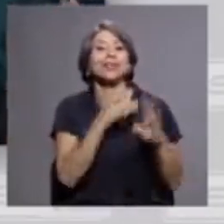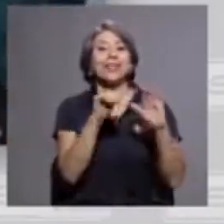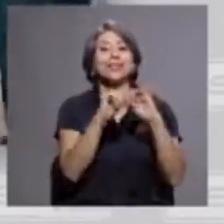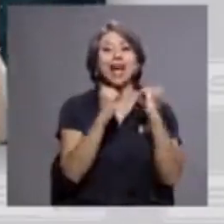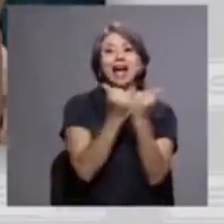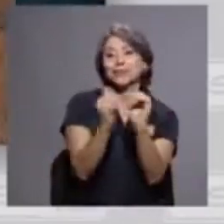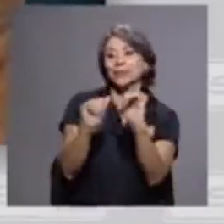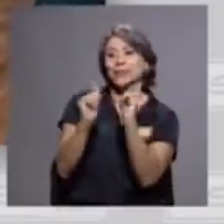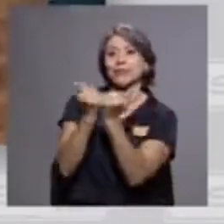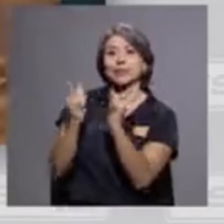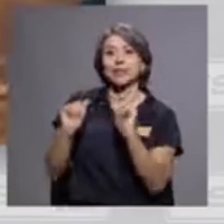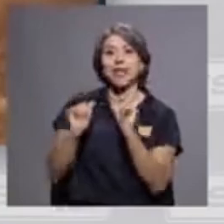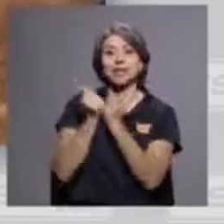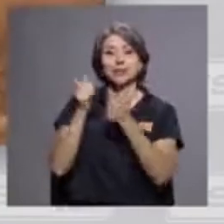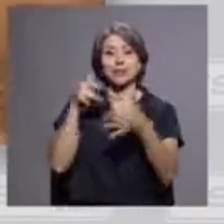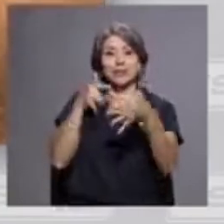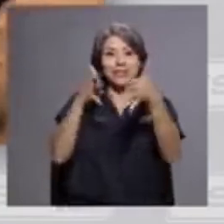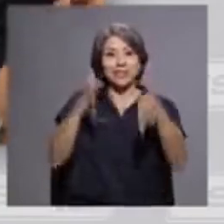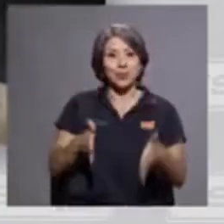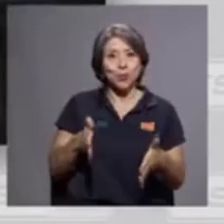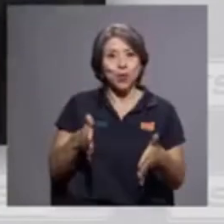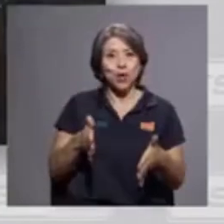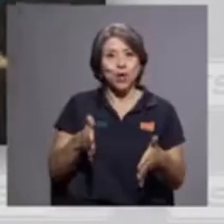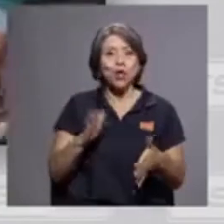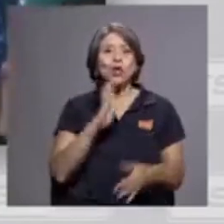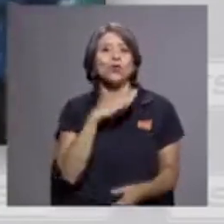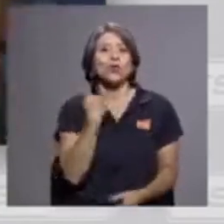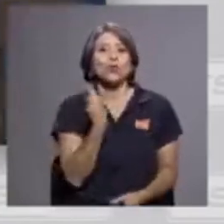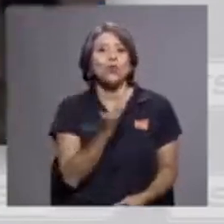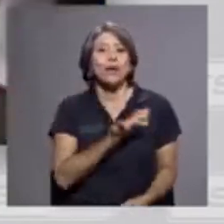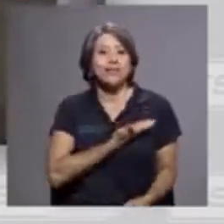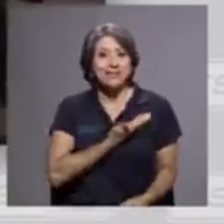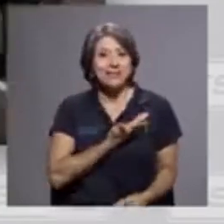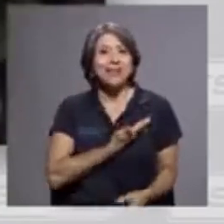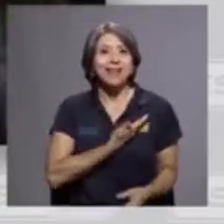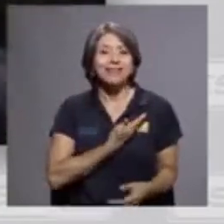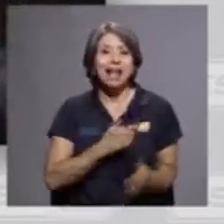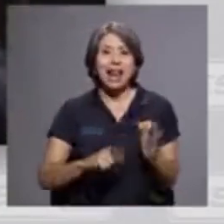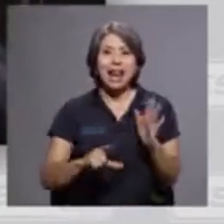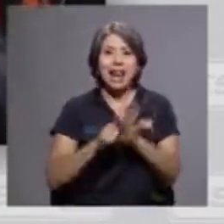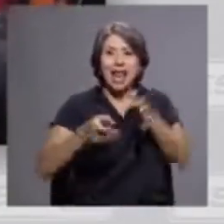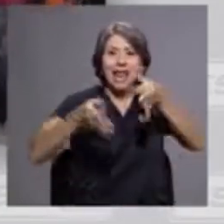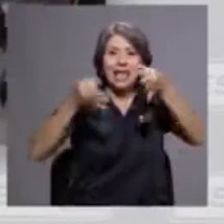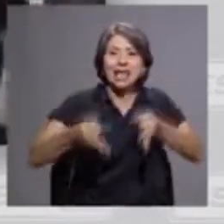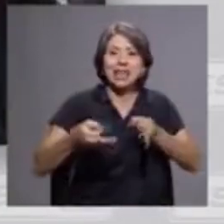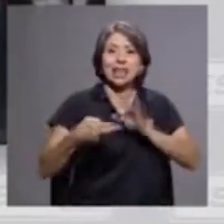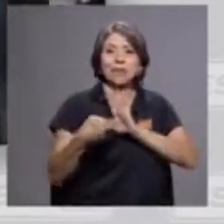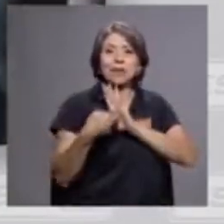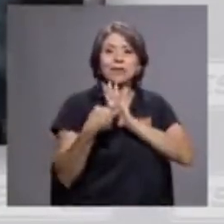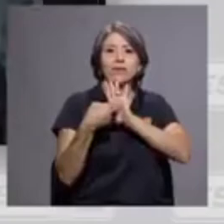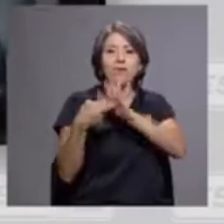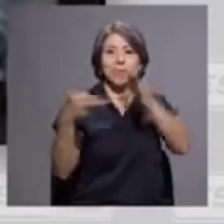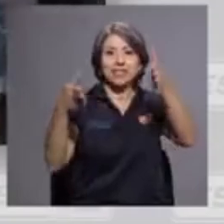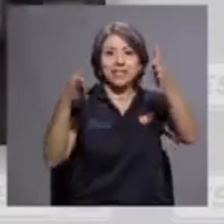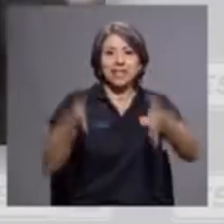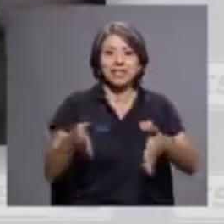estudiantiles, nuestras legítimas representaciones